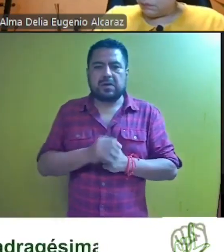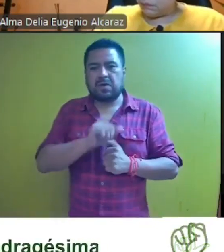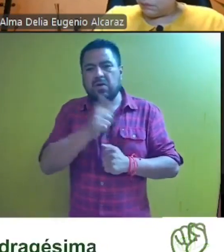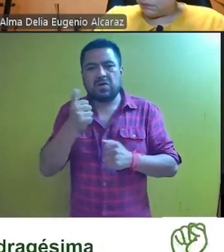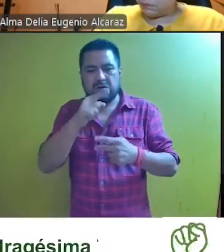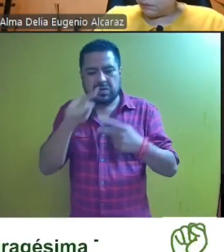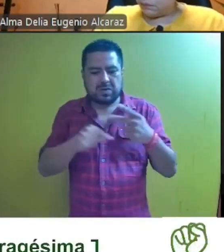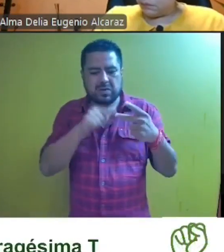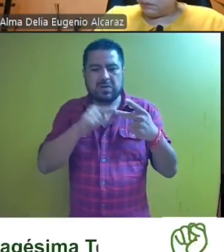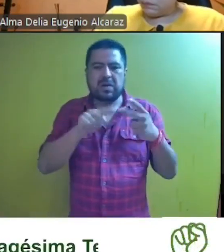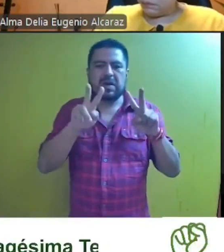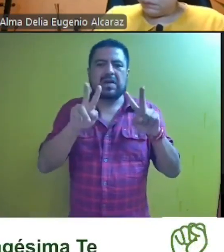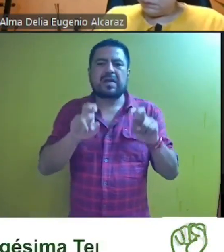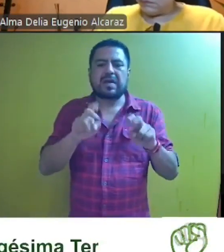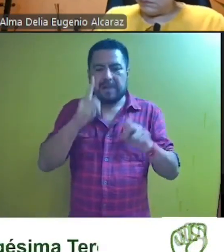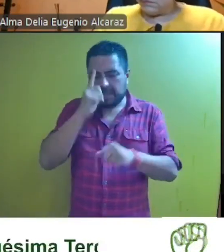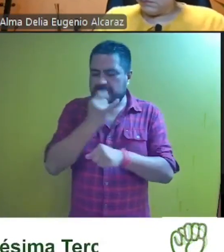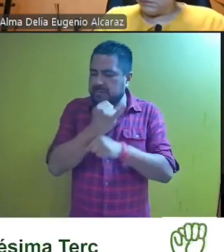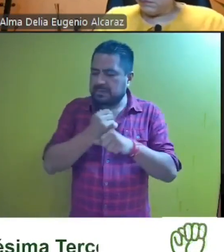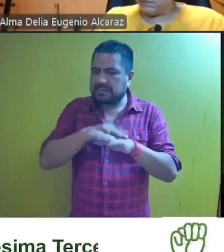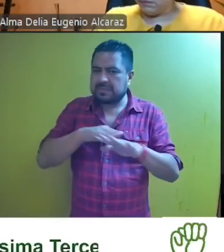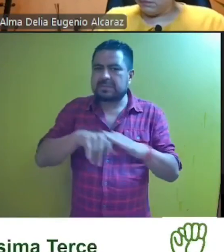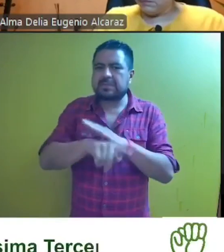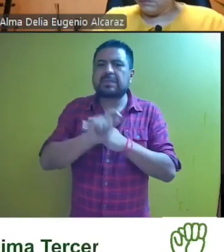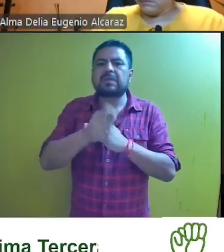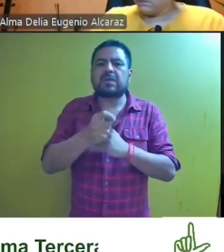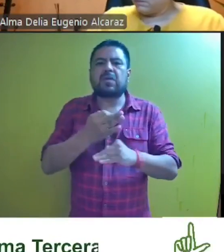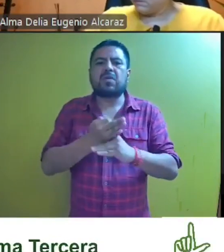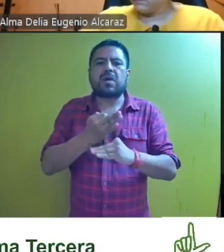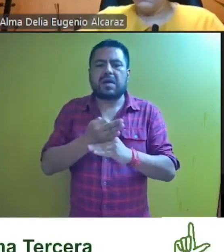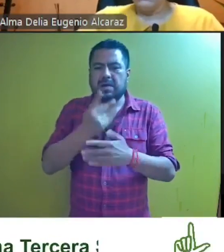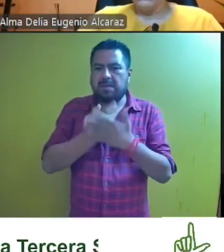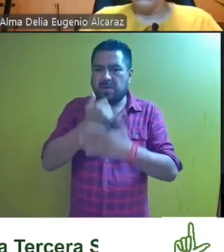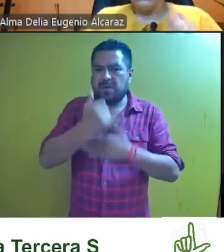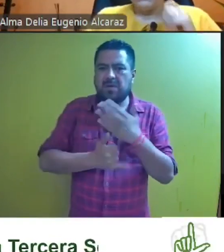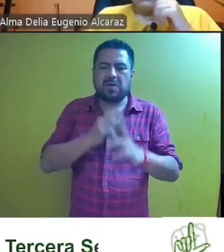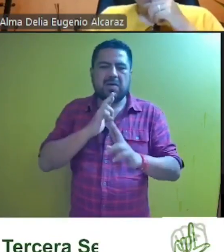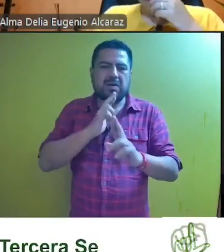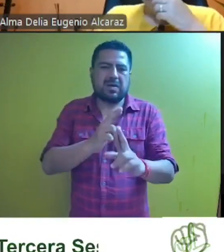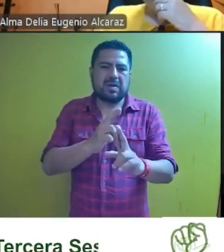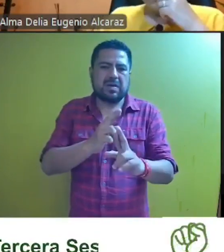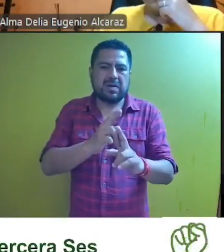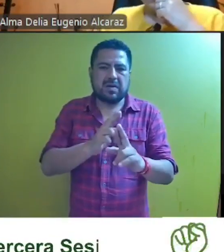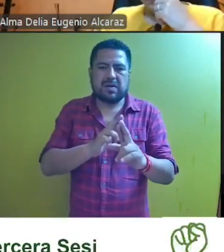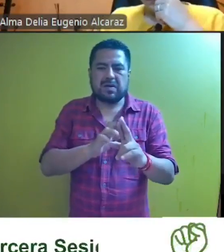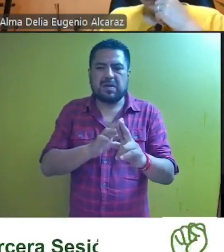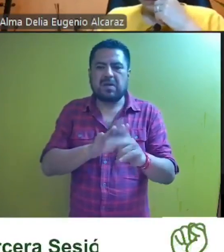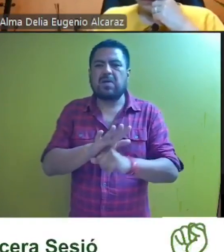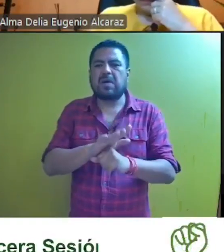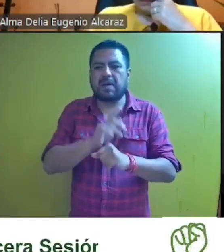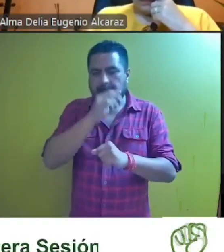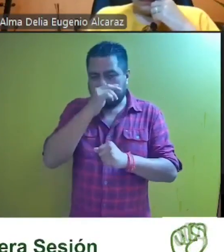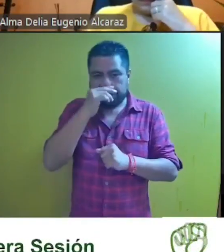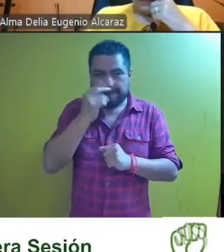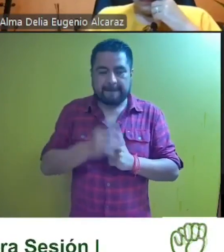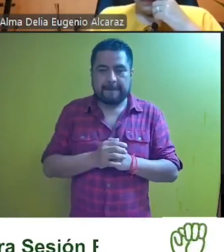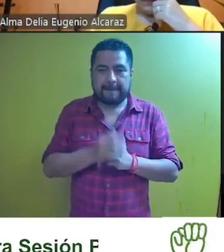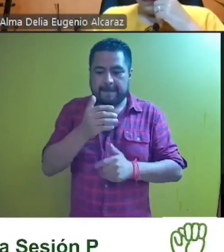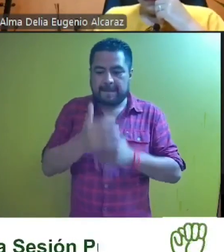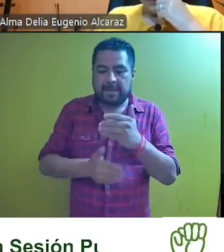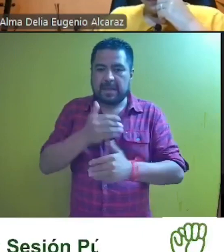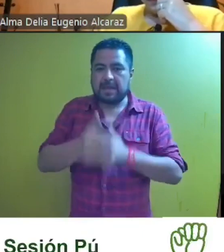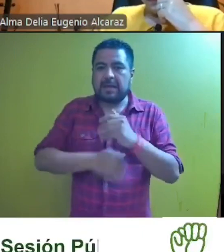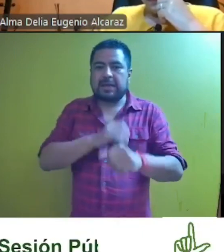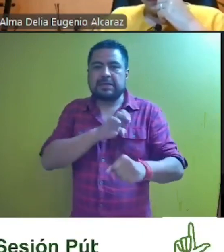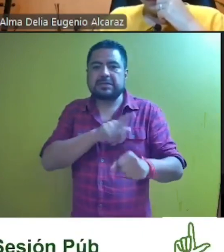siguiente asunto listado para analizar y resolver se trata del proyecto de resolución del procedimiento